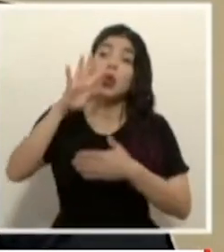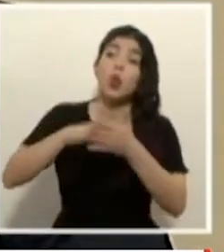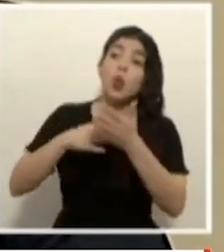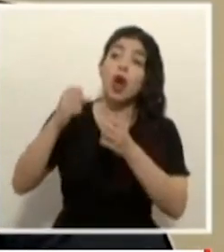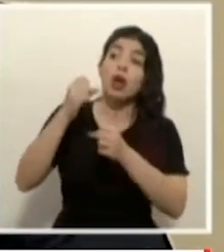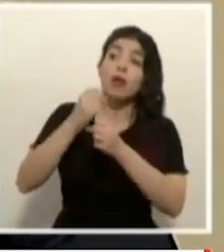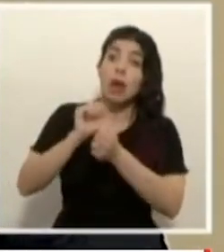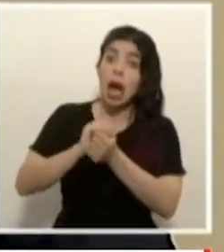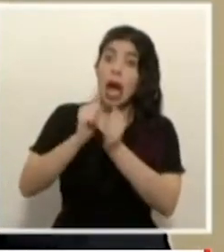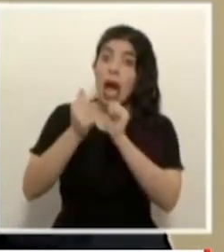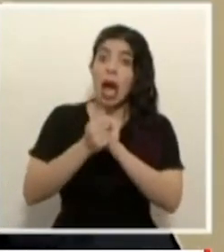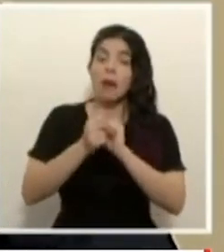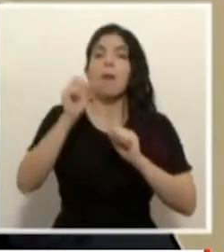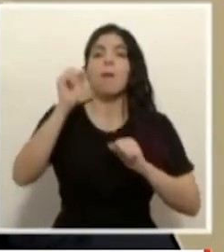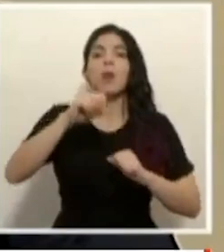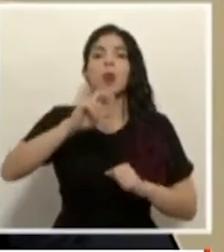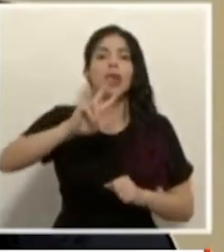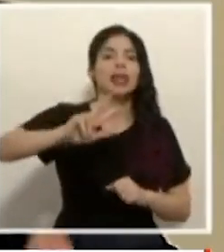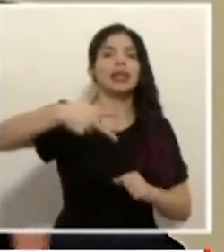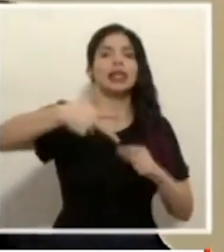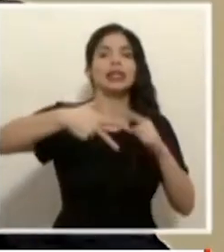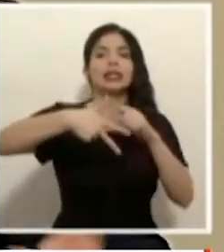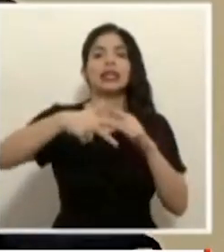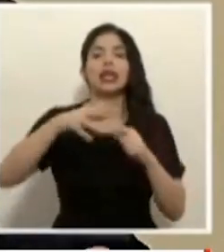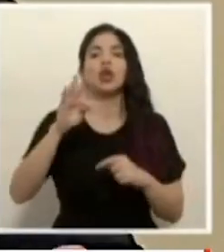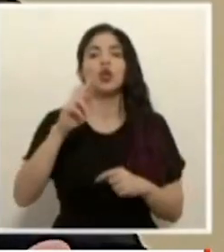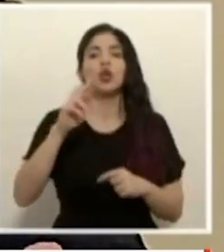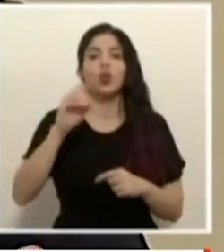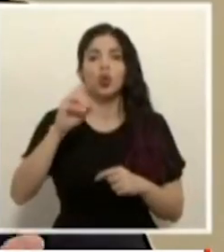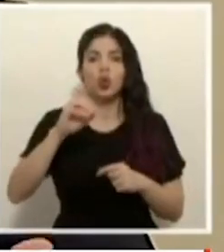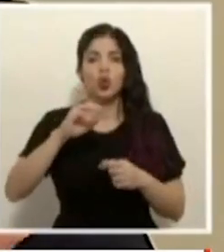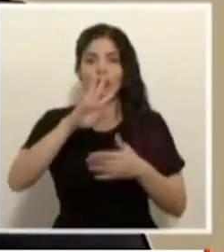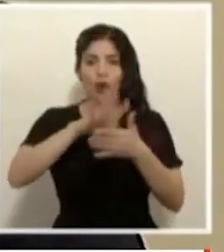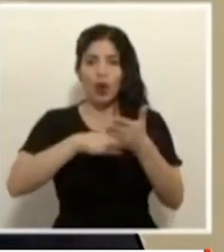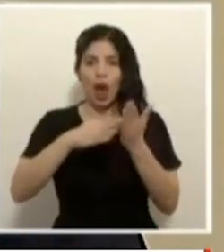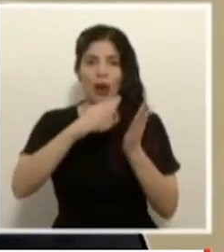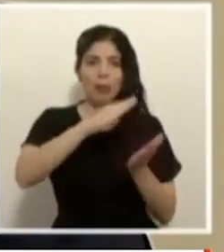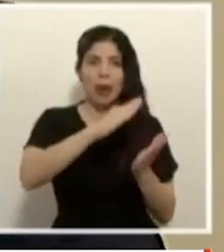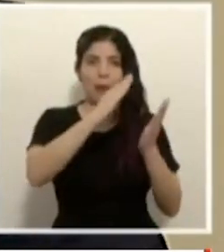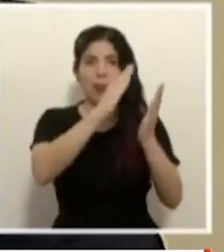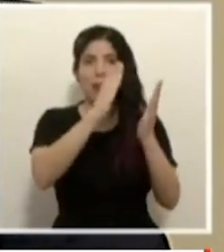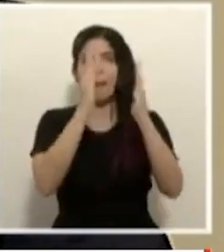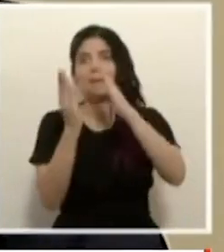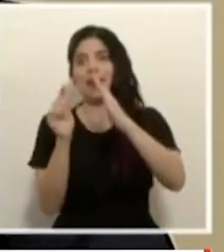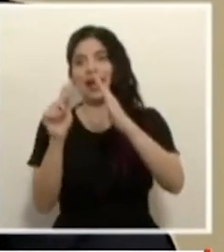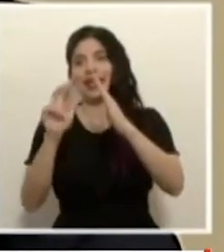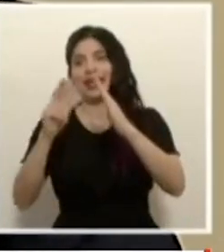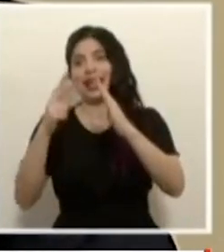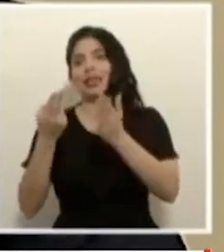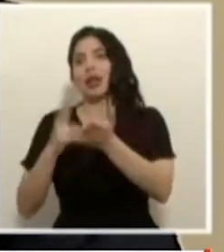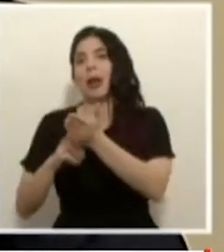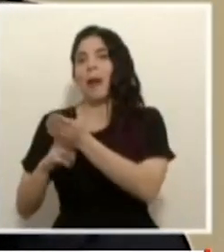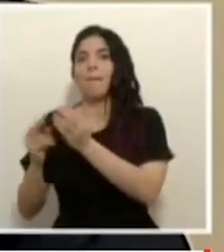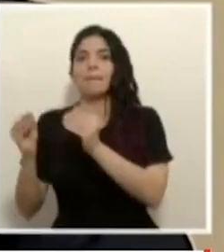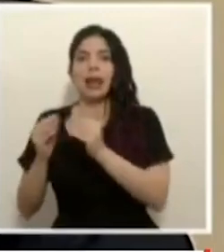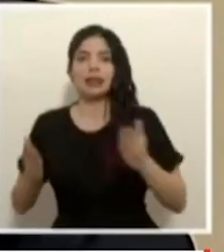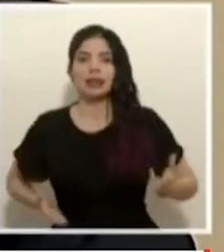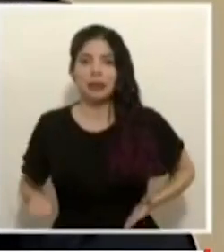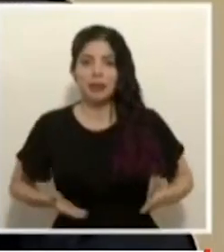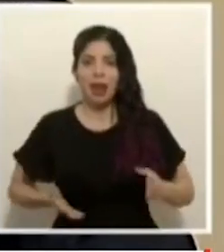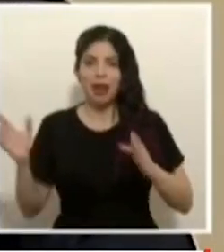puede ampliar a un tercer turno ampliando más personas contratando más personas igual los servicios